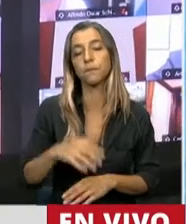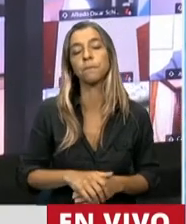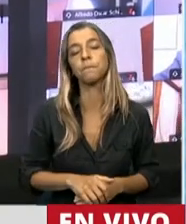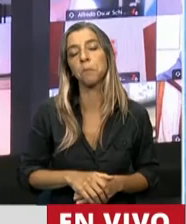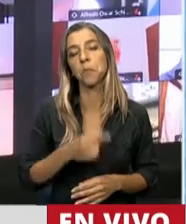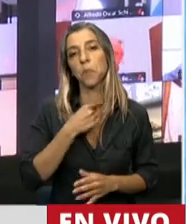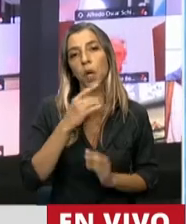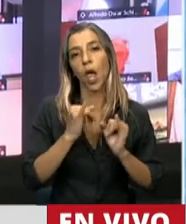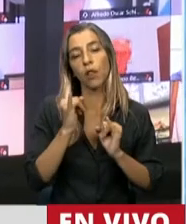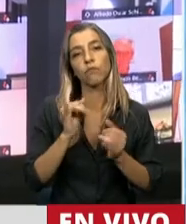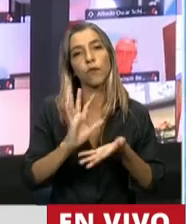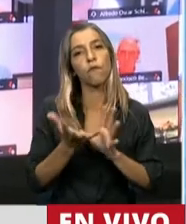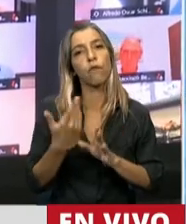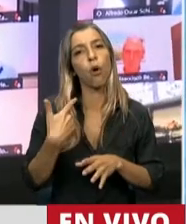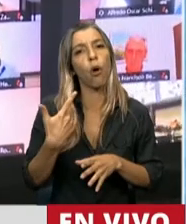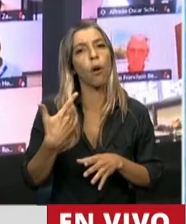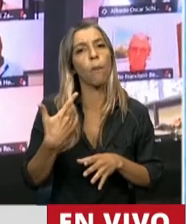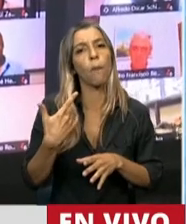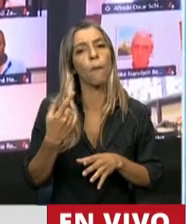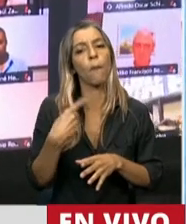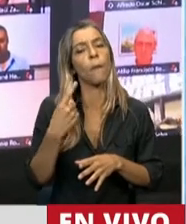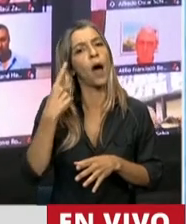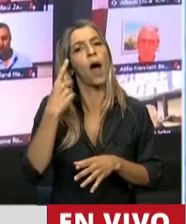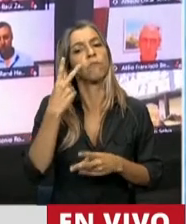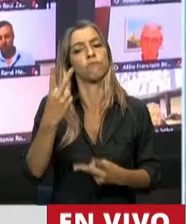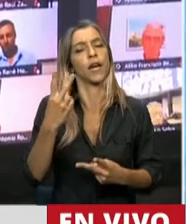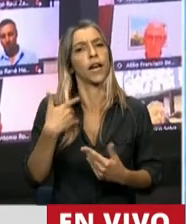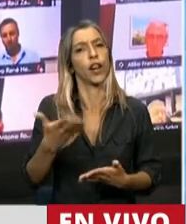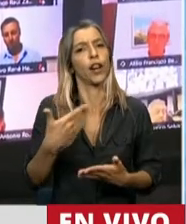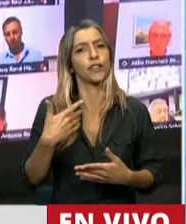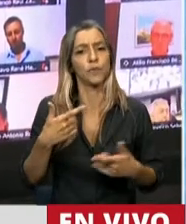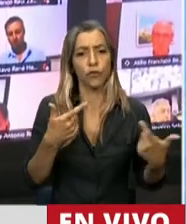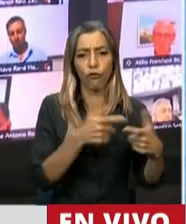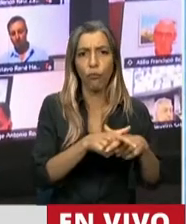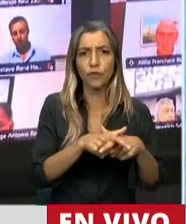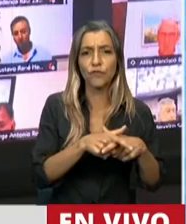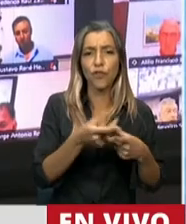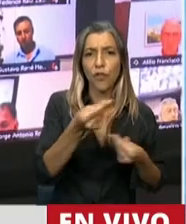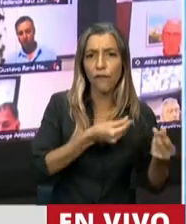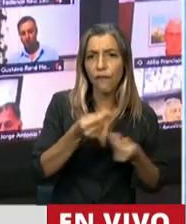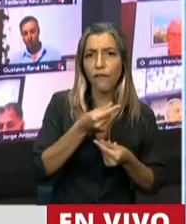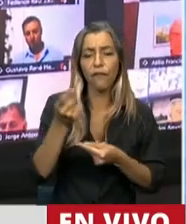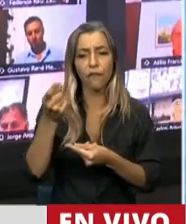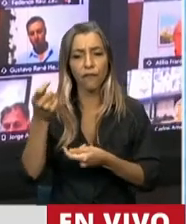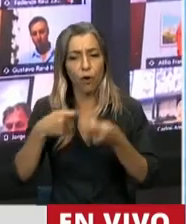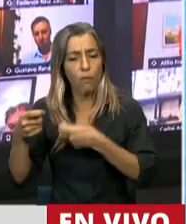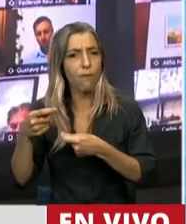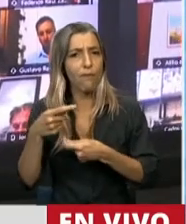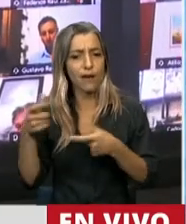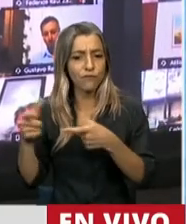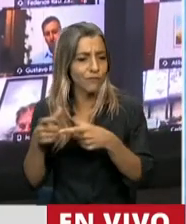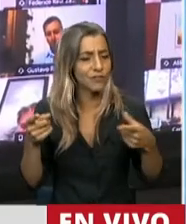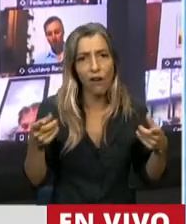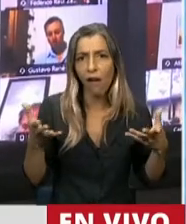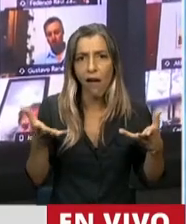coordinada y el espíritu colaborativo con que las comisiones de finanzas y de comercios se ha abordado este asunto, que